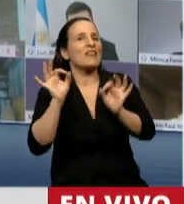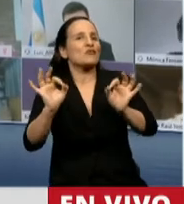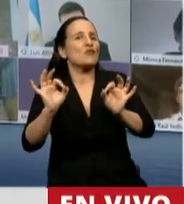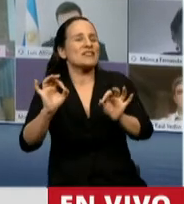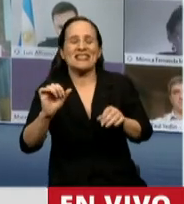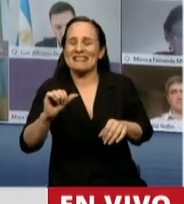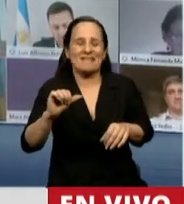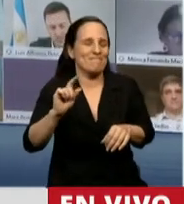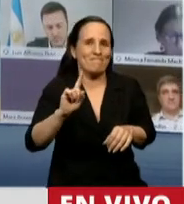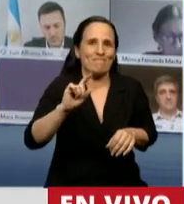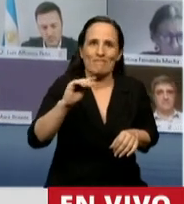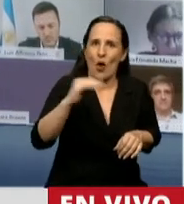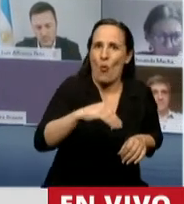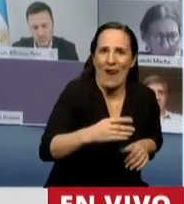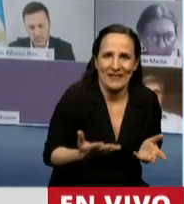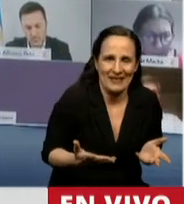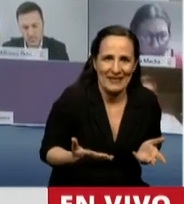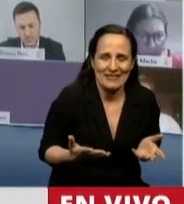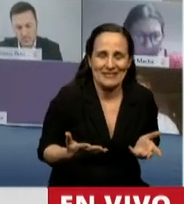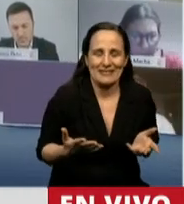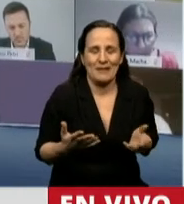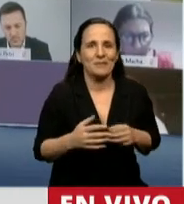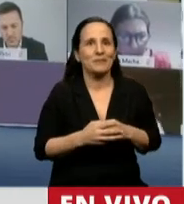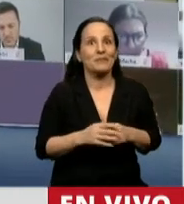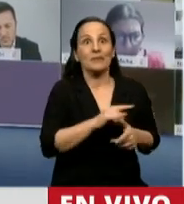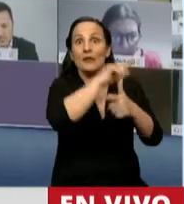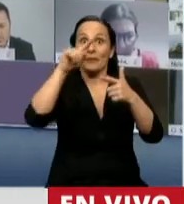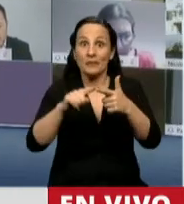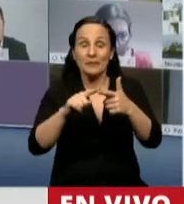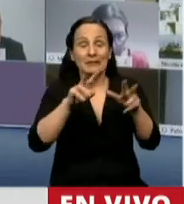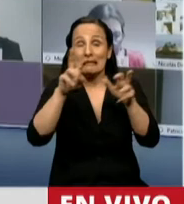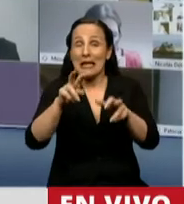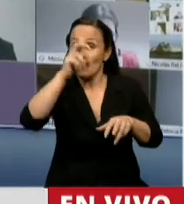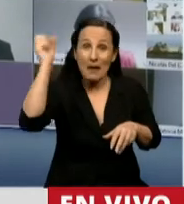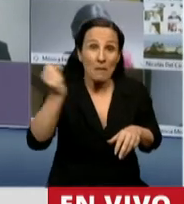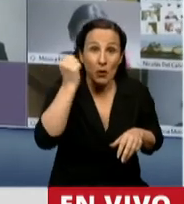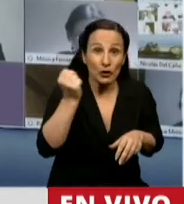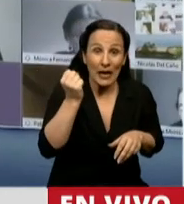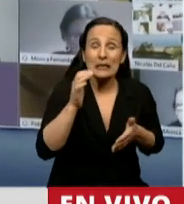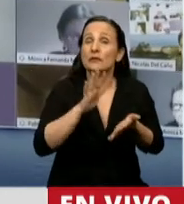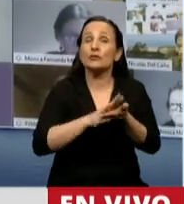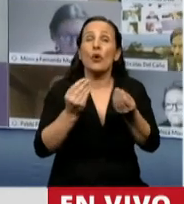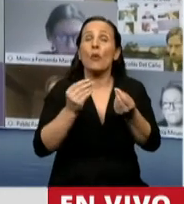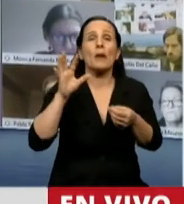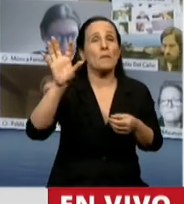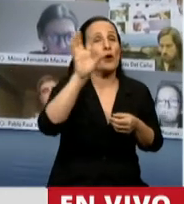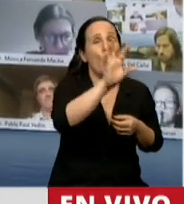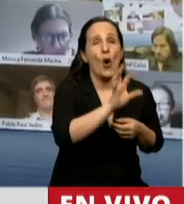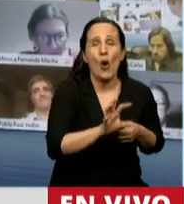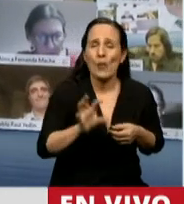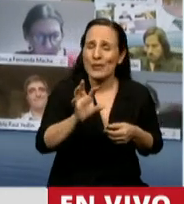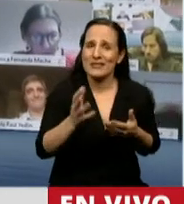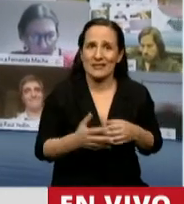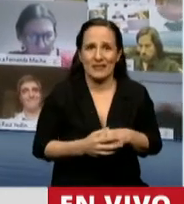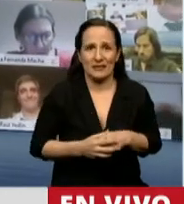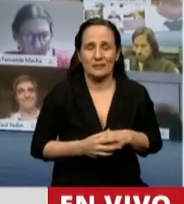obligaciones. Otro tema que creo que es importante es el tema que tiene que ver con las provincias. Las provincias han